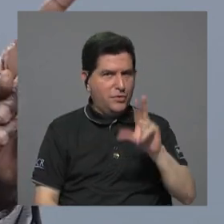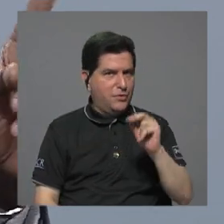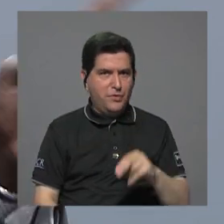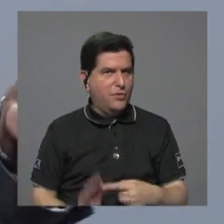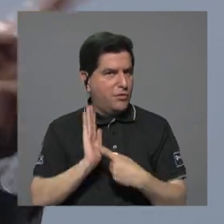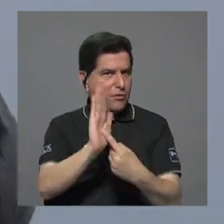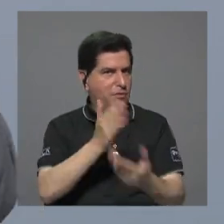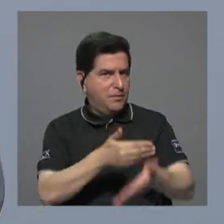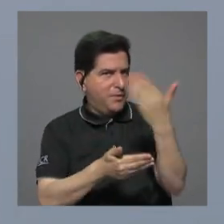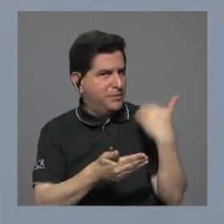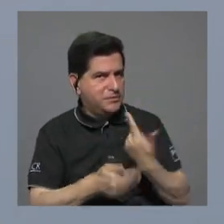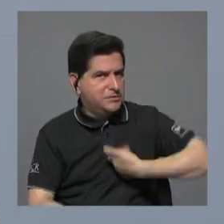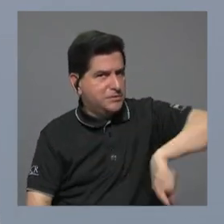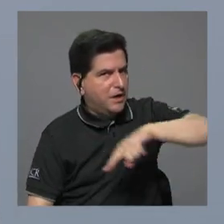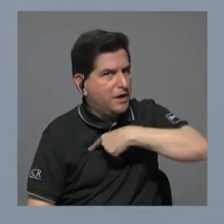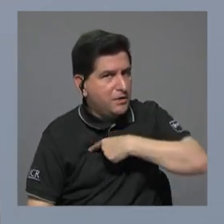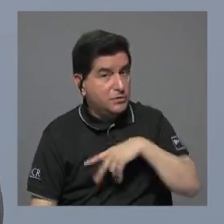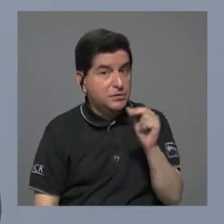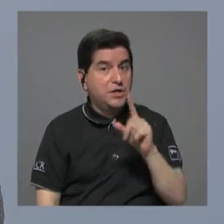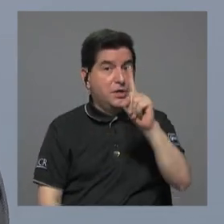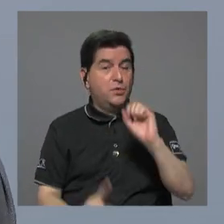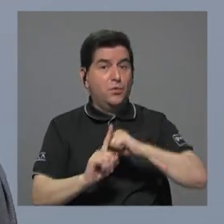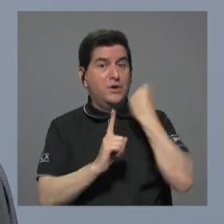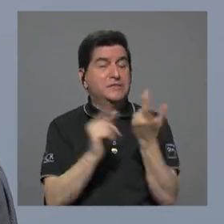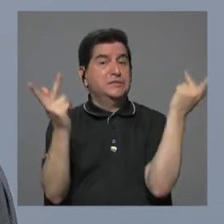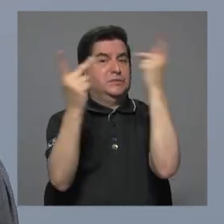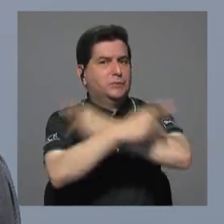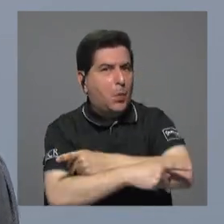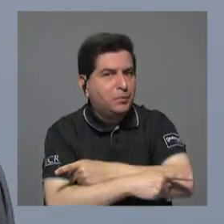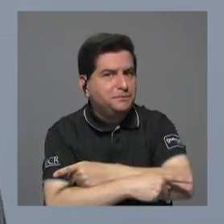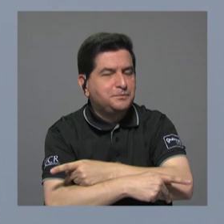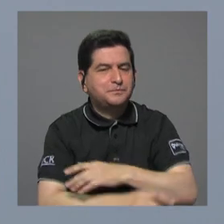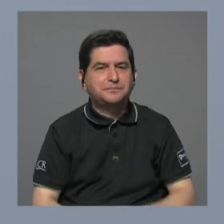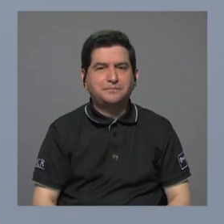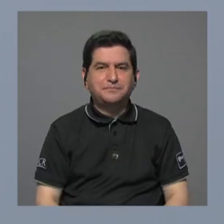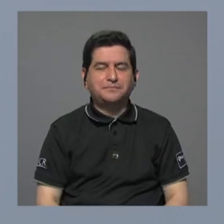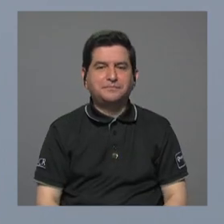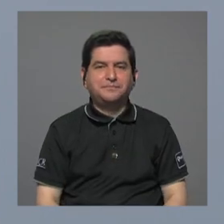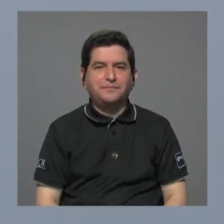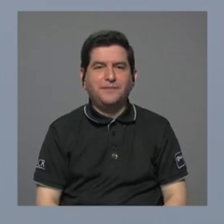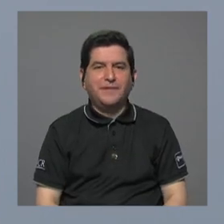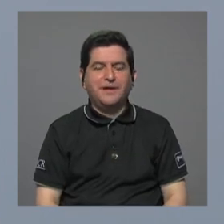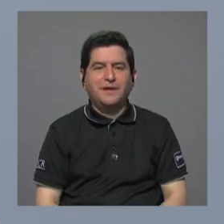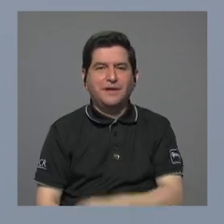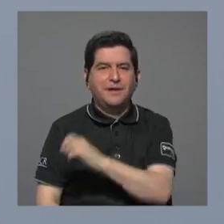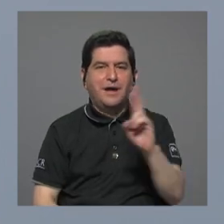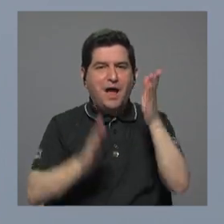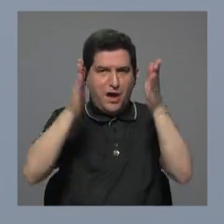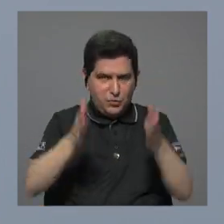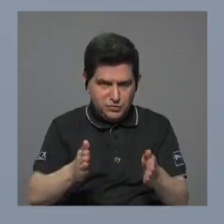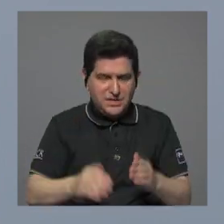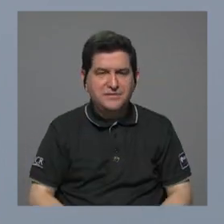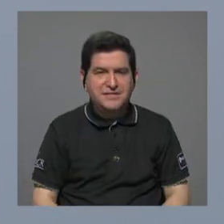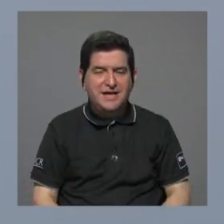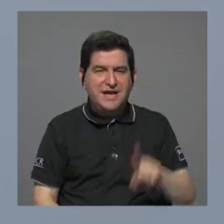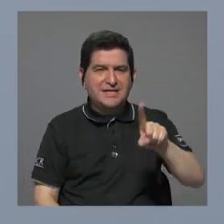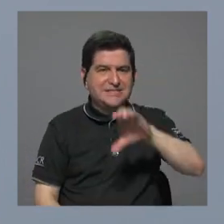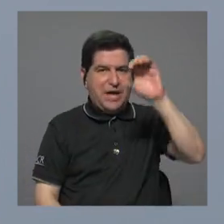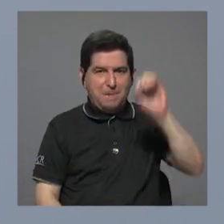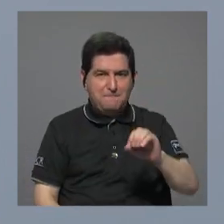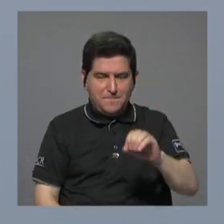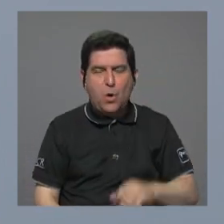lo vendieron y con un agravante con un agravante le quitan a los costarricenses el 100